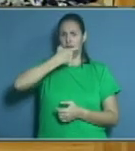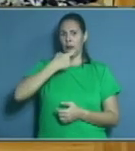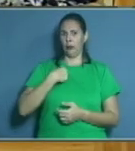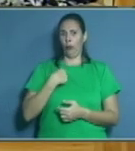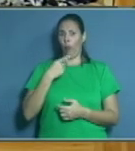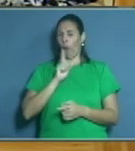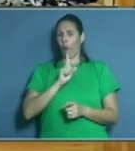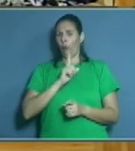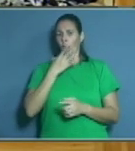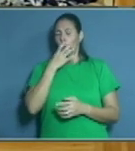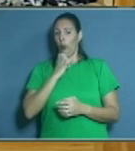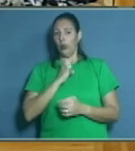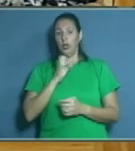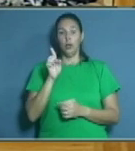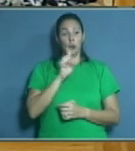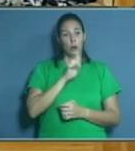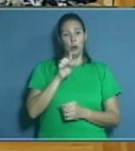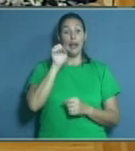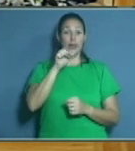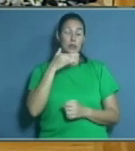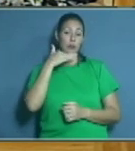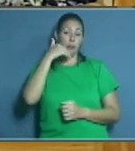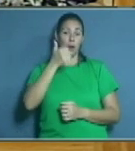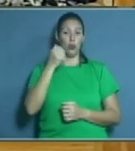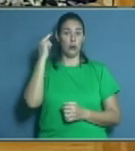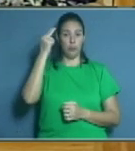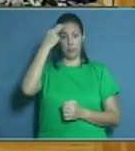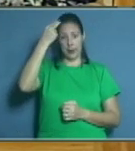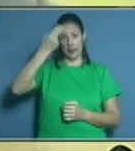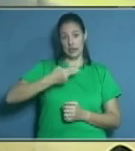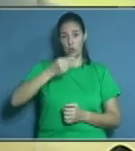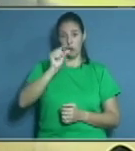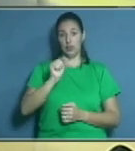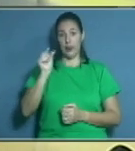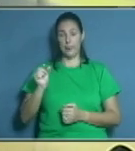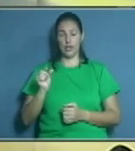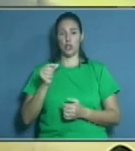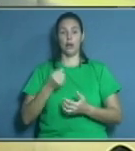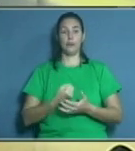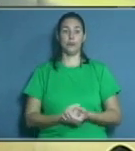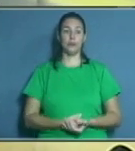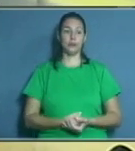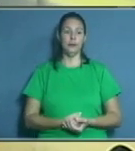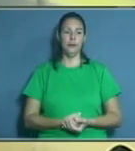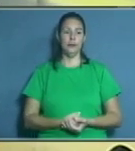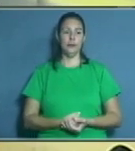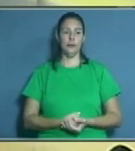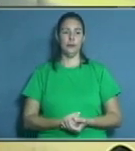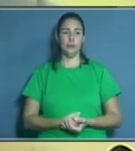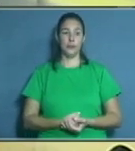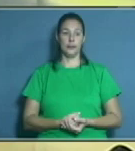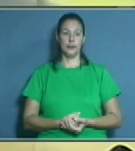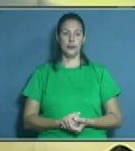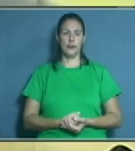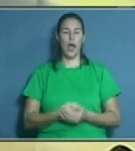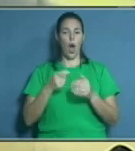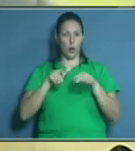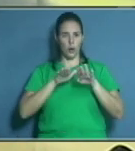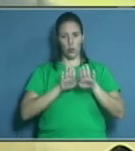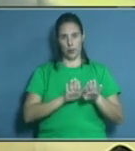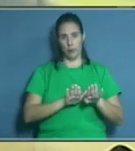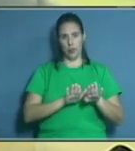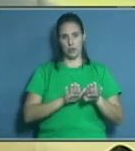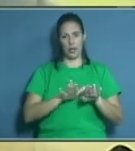relacionados con este tipo de... Aparatología. Aparatología. Vamos a hacer otra pausa.